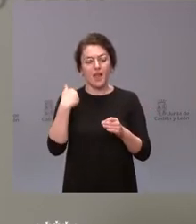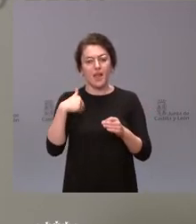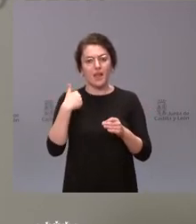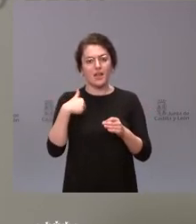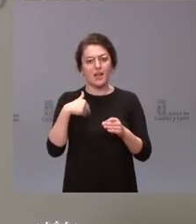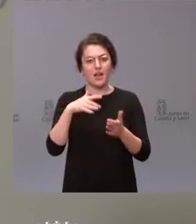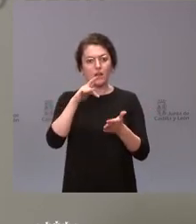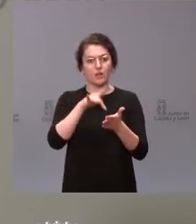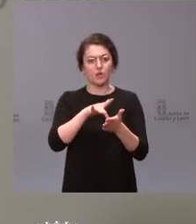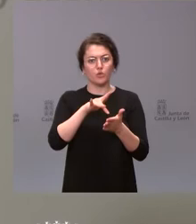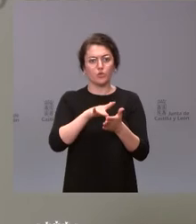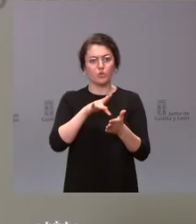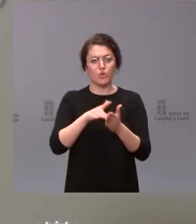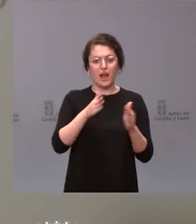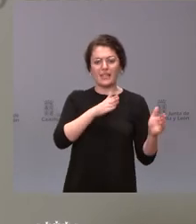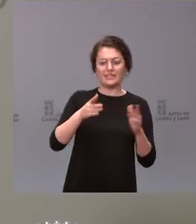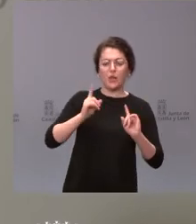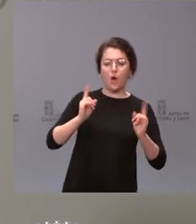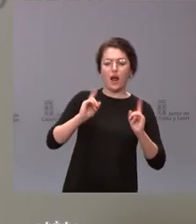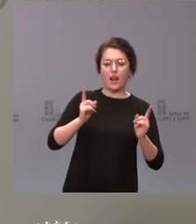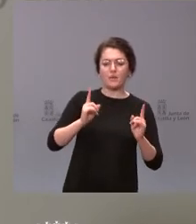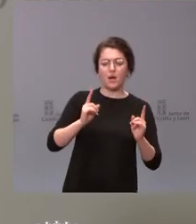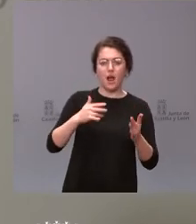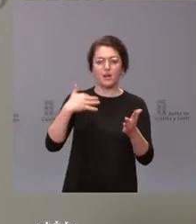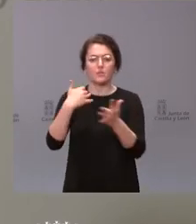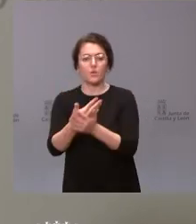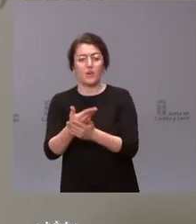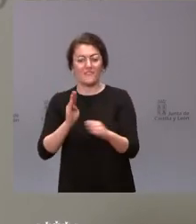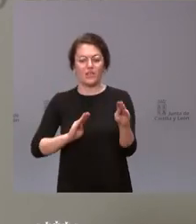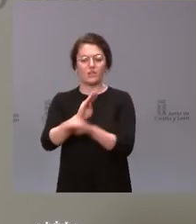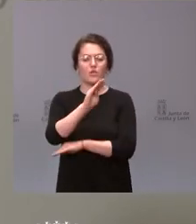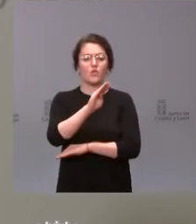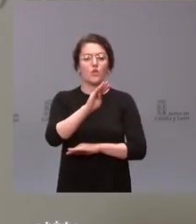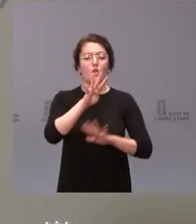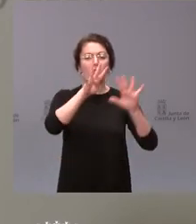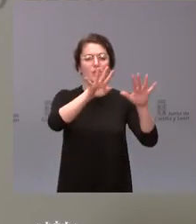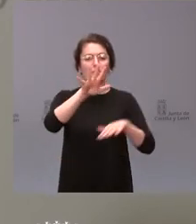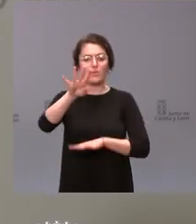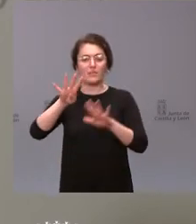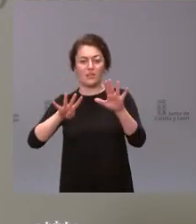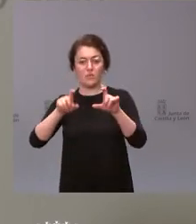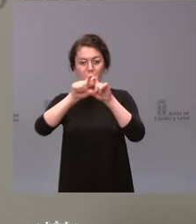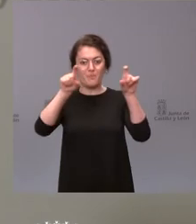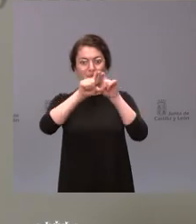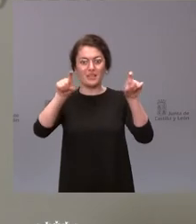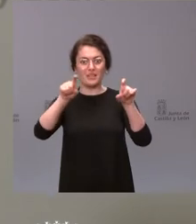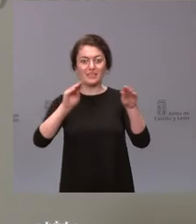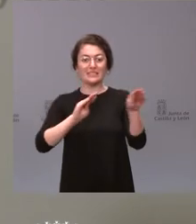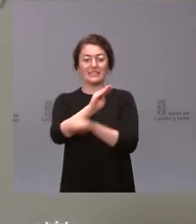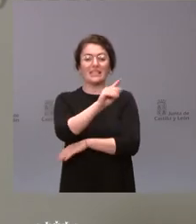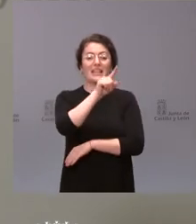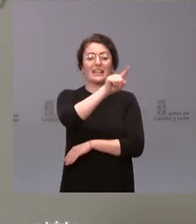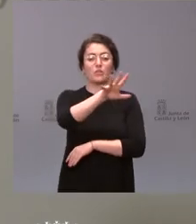de alarma, una financiación en la provincia de León de 959 empresas con 152 millones de euros,